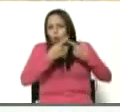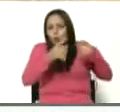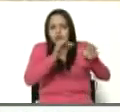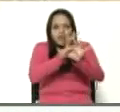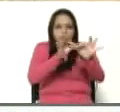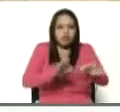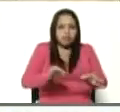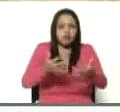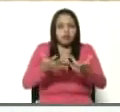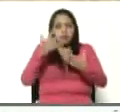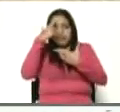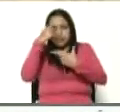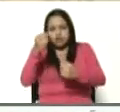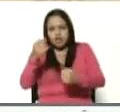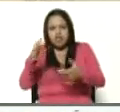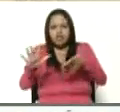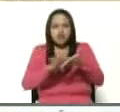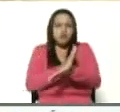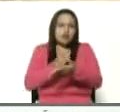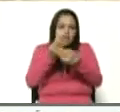expertos, Castro Sotelo,